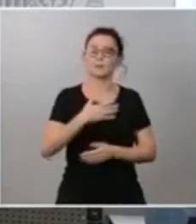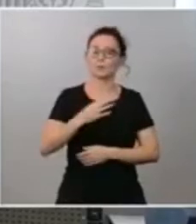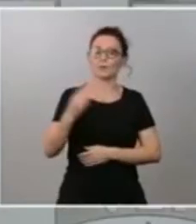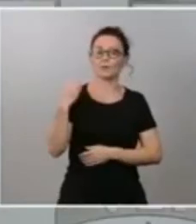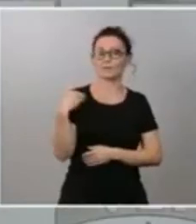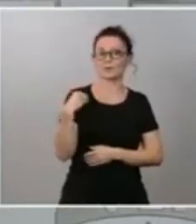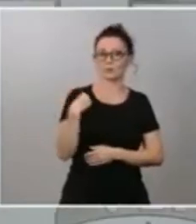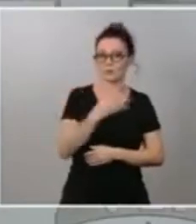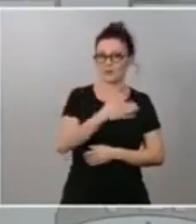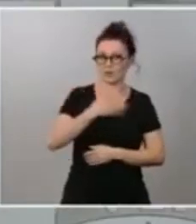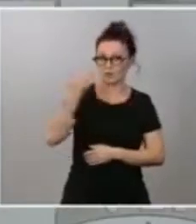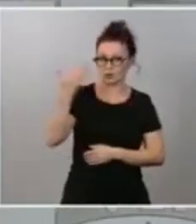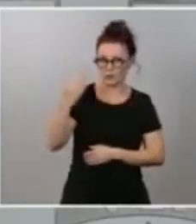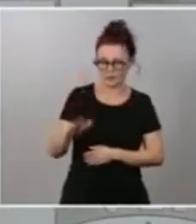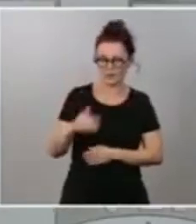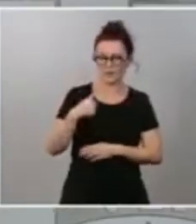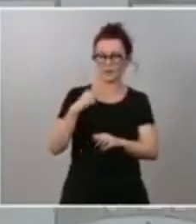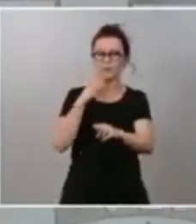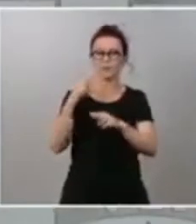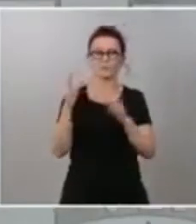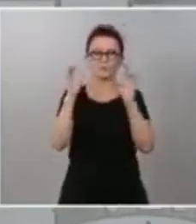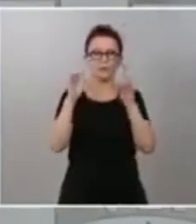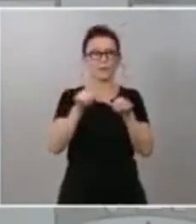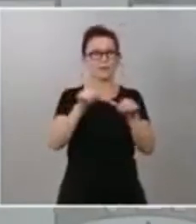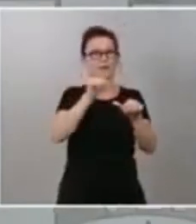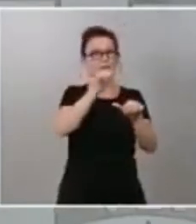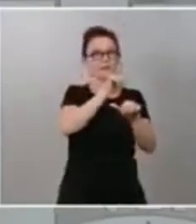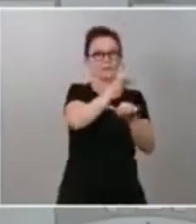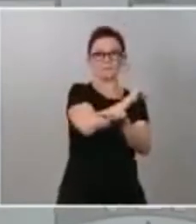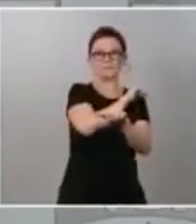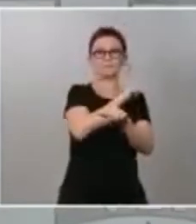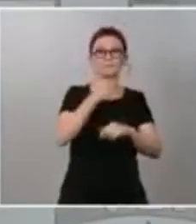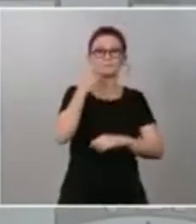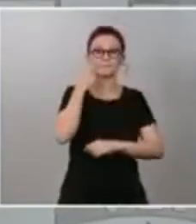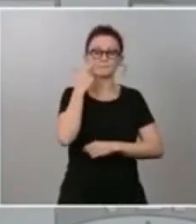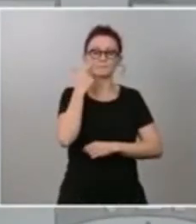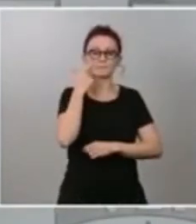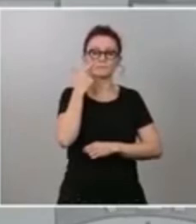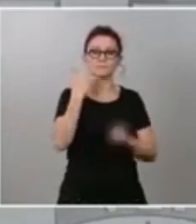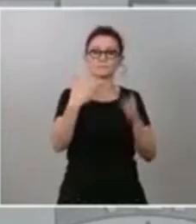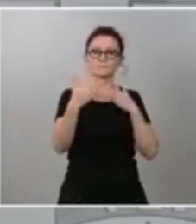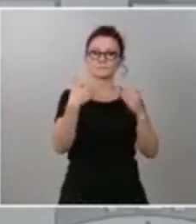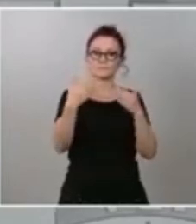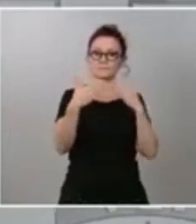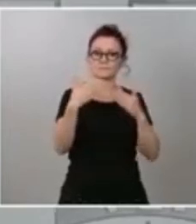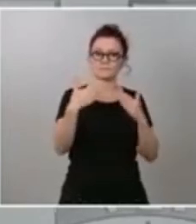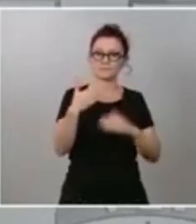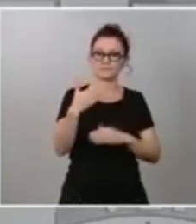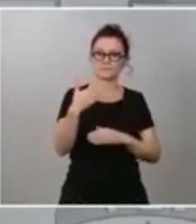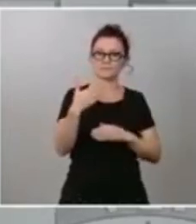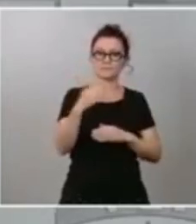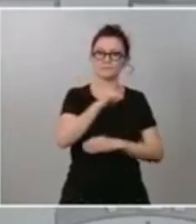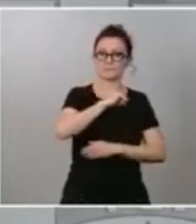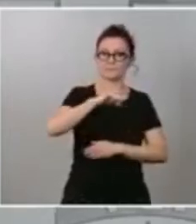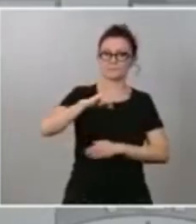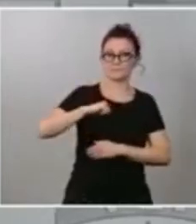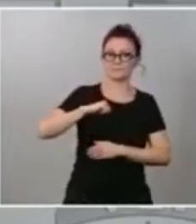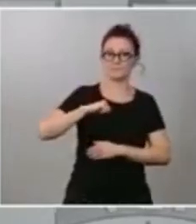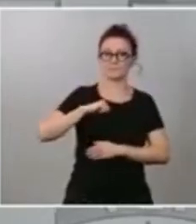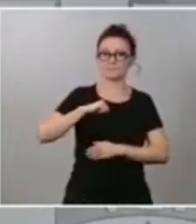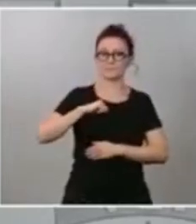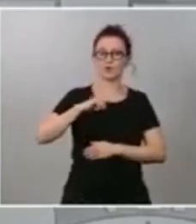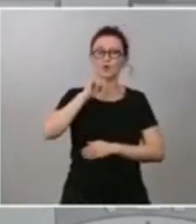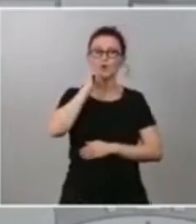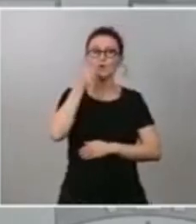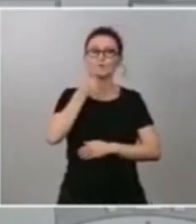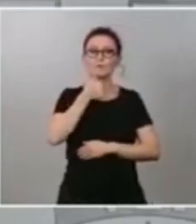lo que le he dicho antes los despachos son reservados hay una confidencialidad entre lógicamente